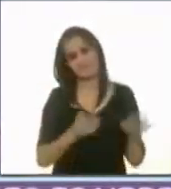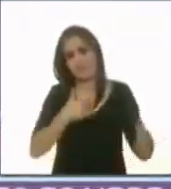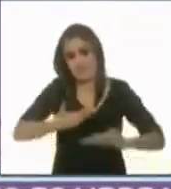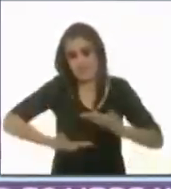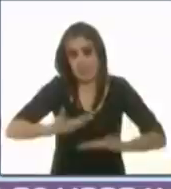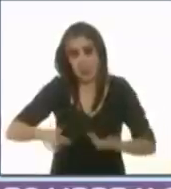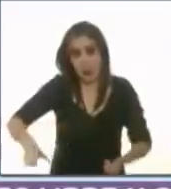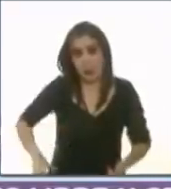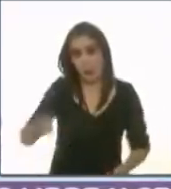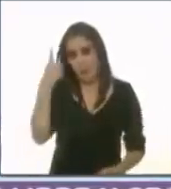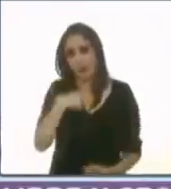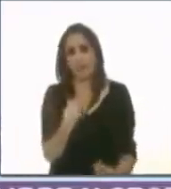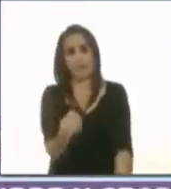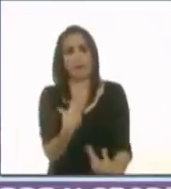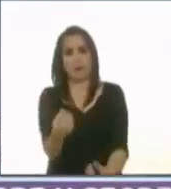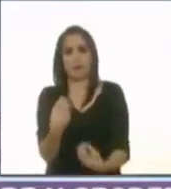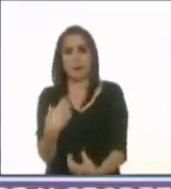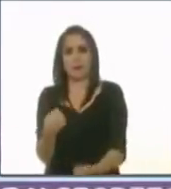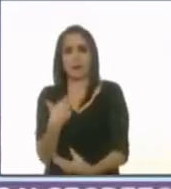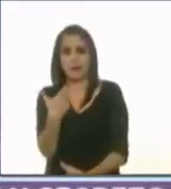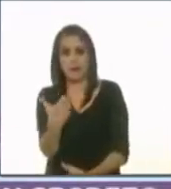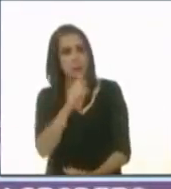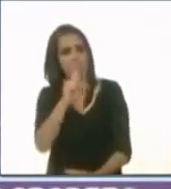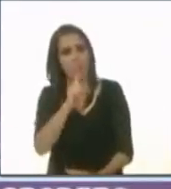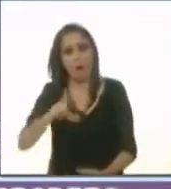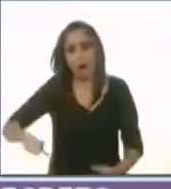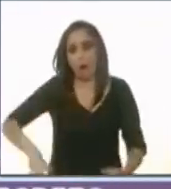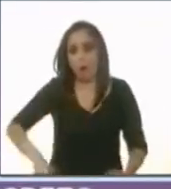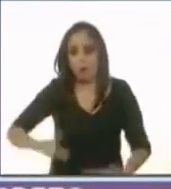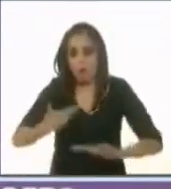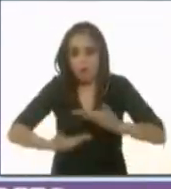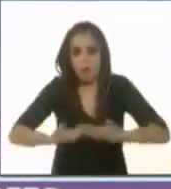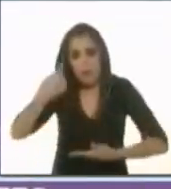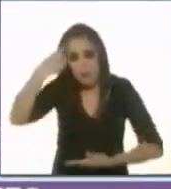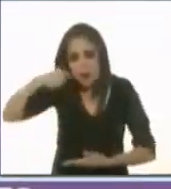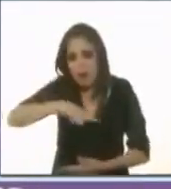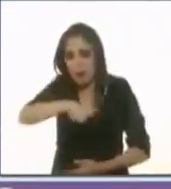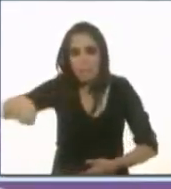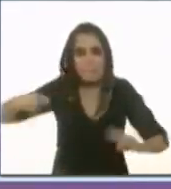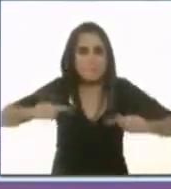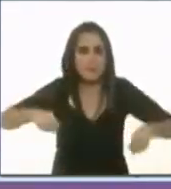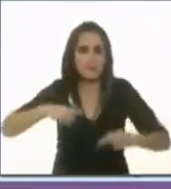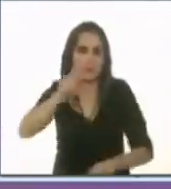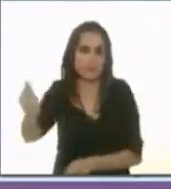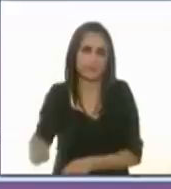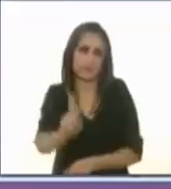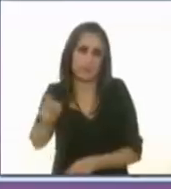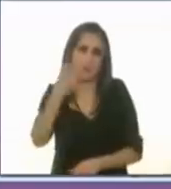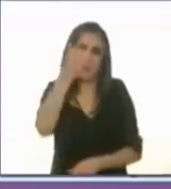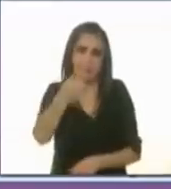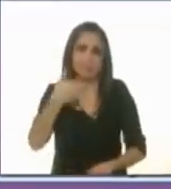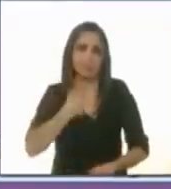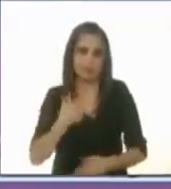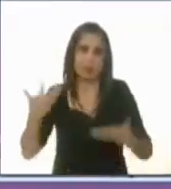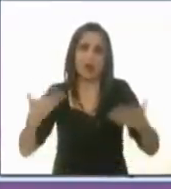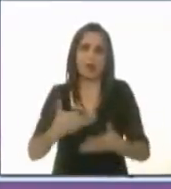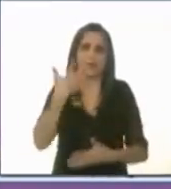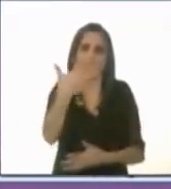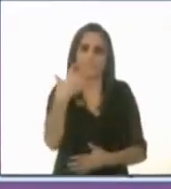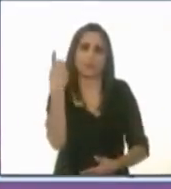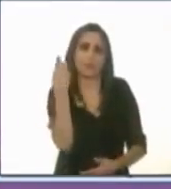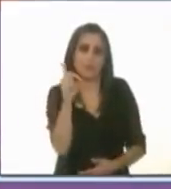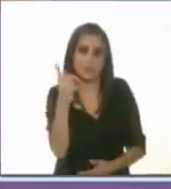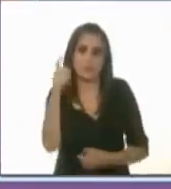servirse, el servicio público es para servir al pueblo. Y eso es lo que vamos a hacer a partir del próximo 5 de